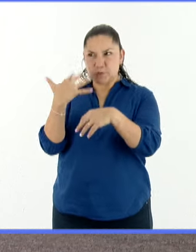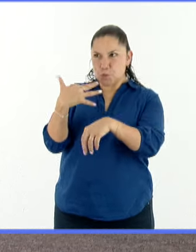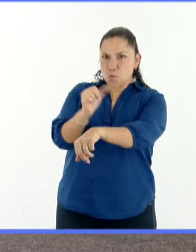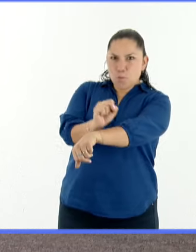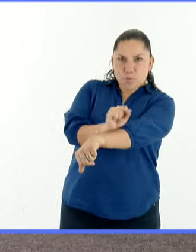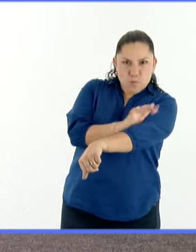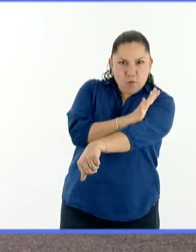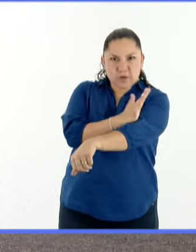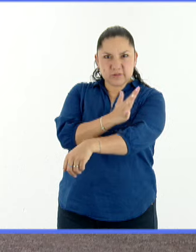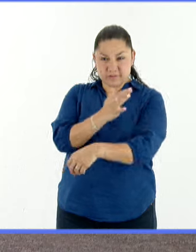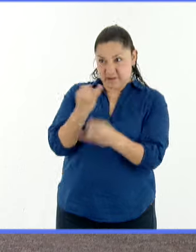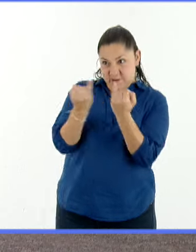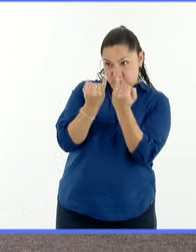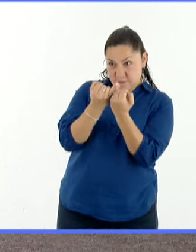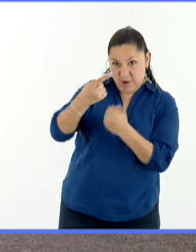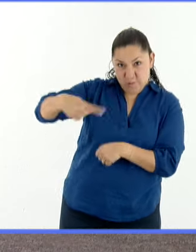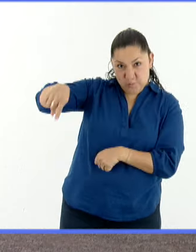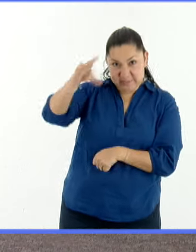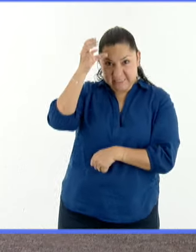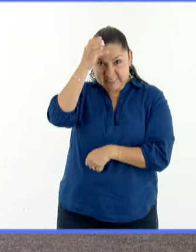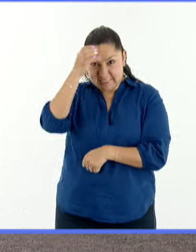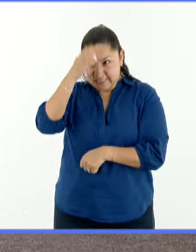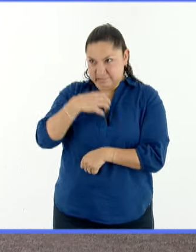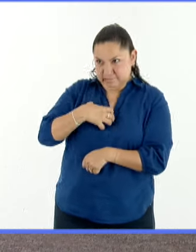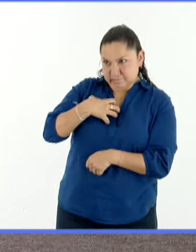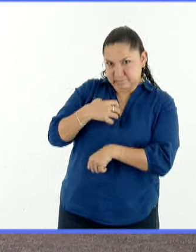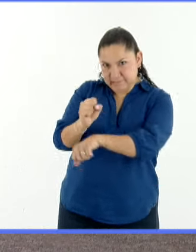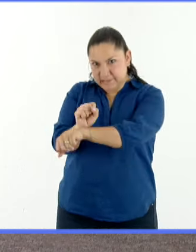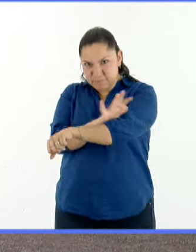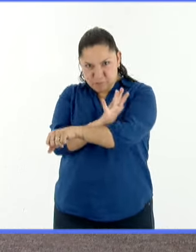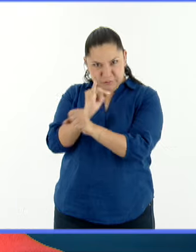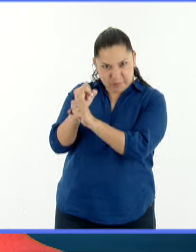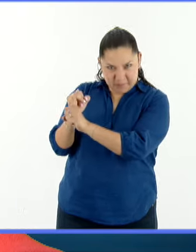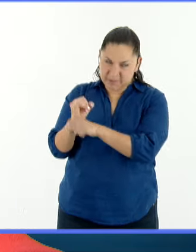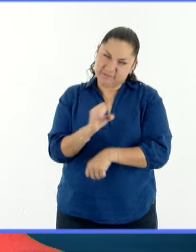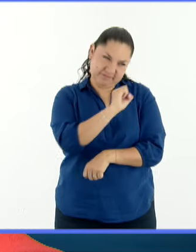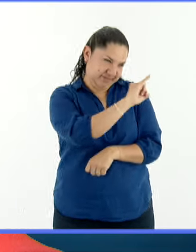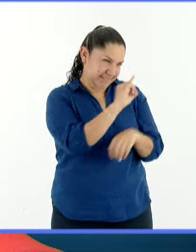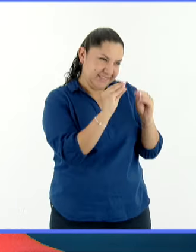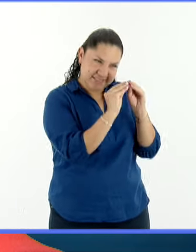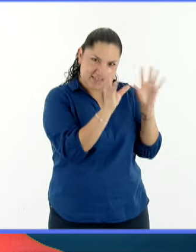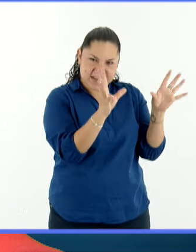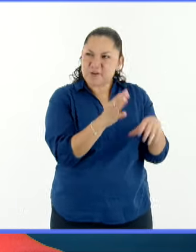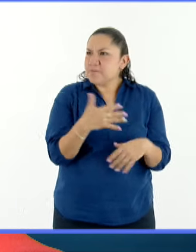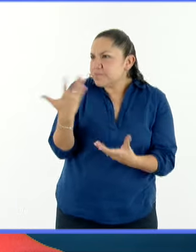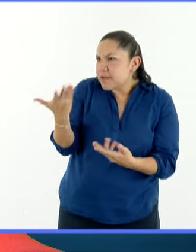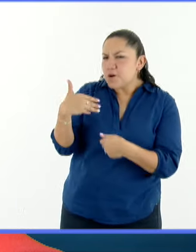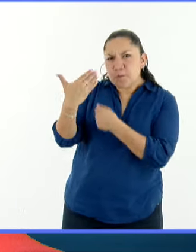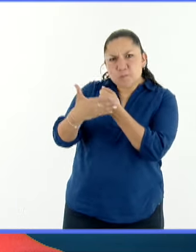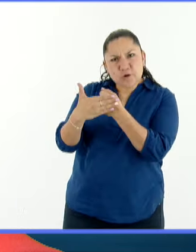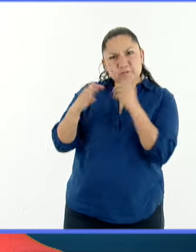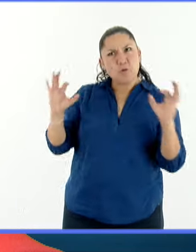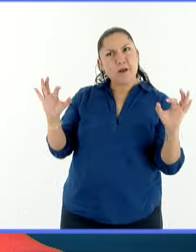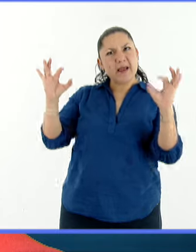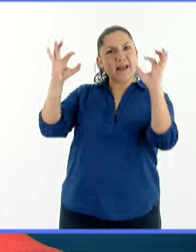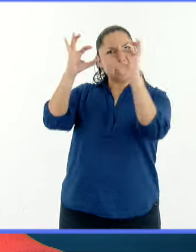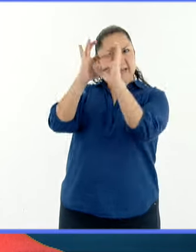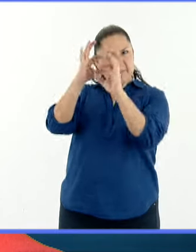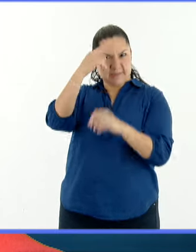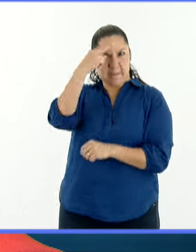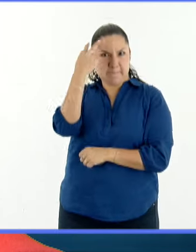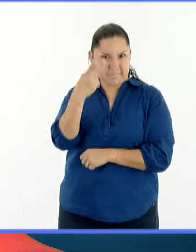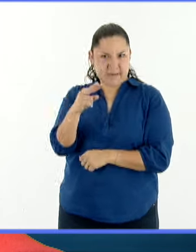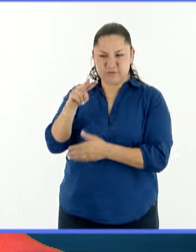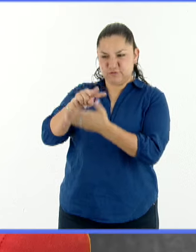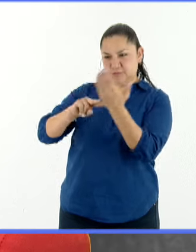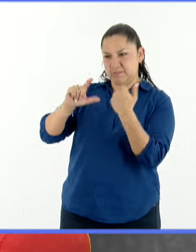así con ustedes. Sí, sí, sí, sí. Cuéntenos, ¿cuáles son las características, qué esperar de este El Gran Eclipse Mexicano 2024, como lo han nombrado